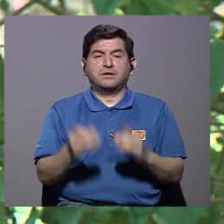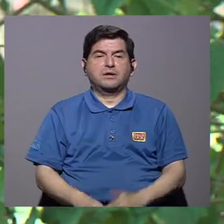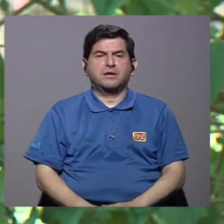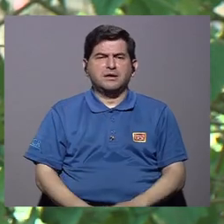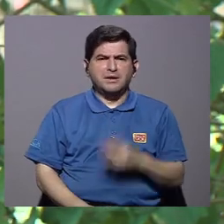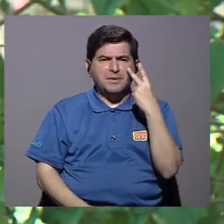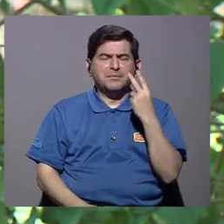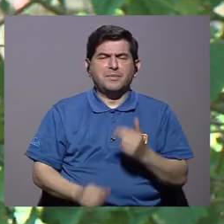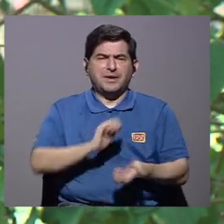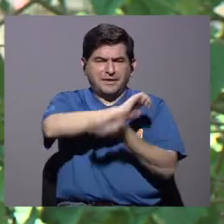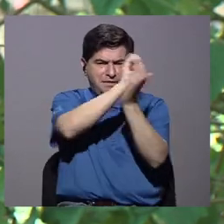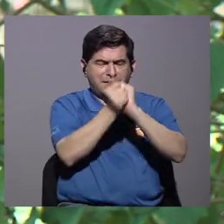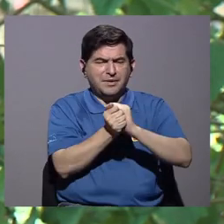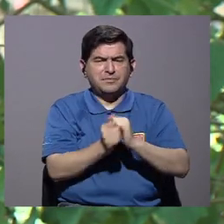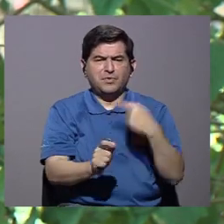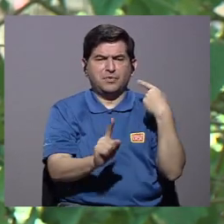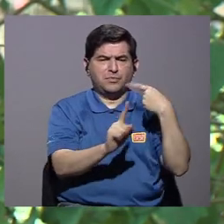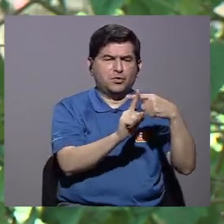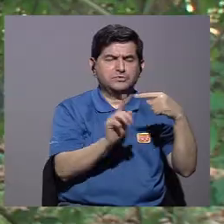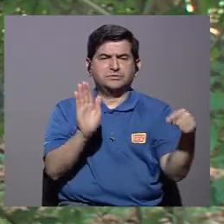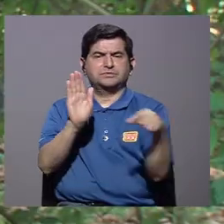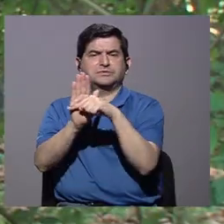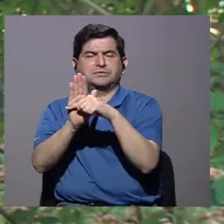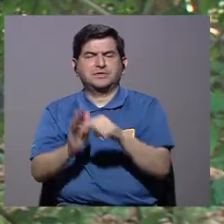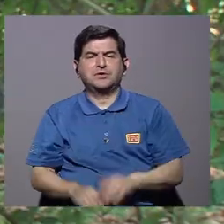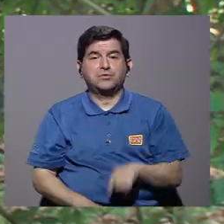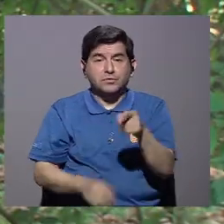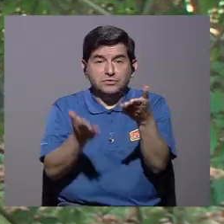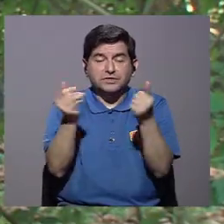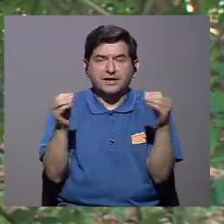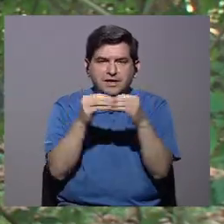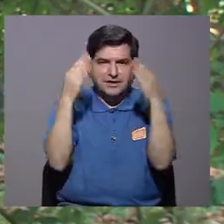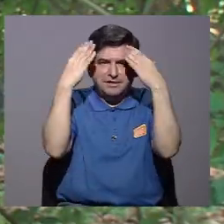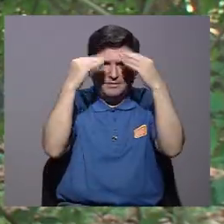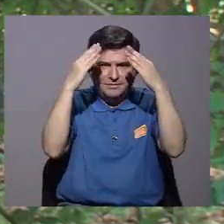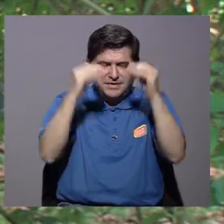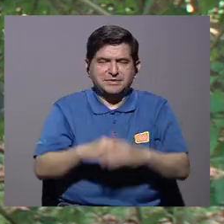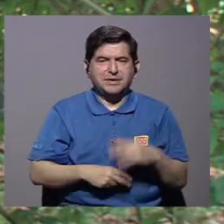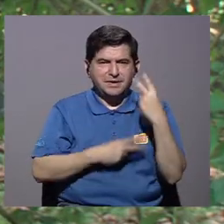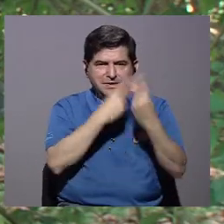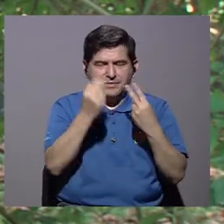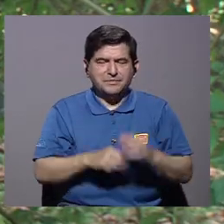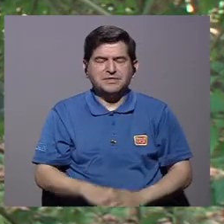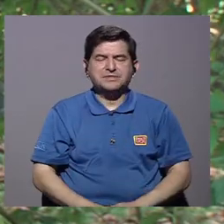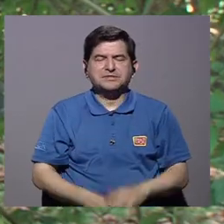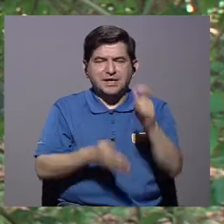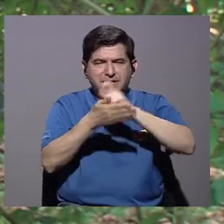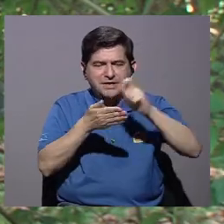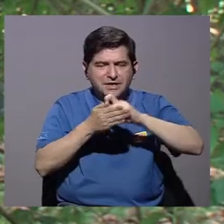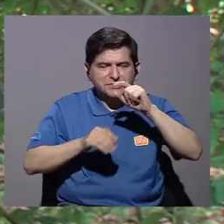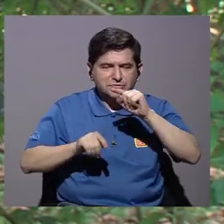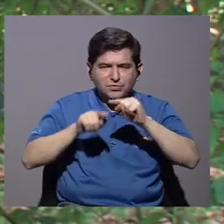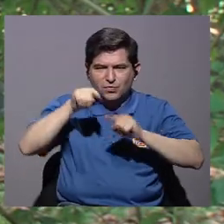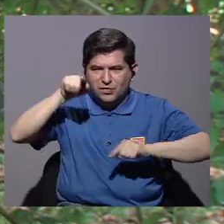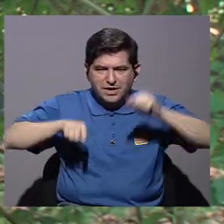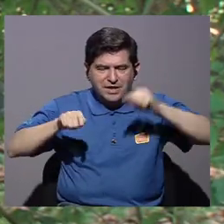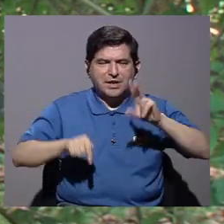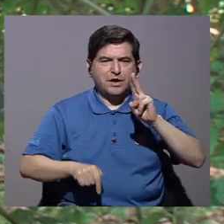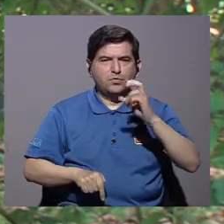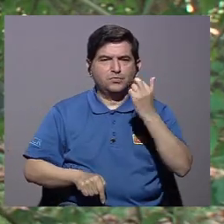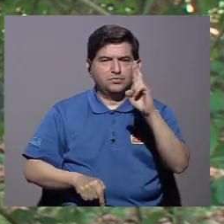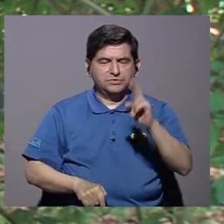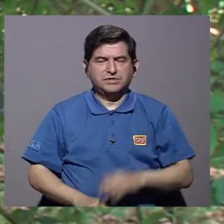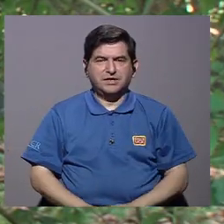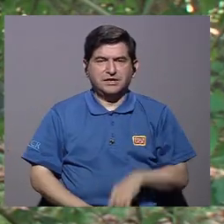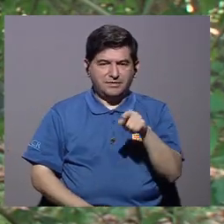para ver cambios positivos o negativos. Si desea más información, visite la página de la Escuela de Estadística de la UCR